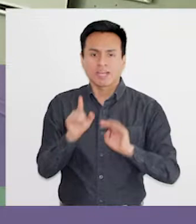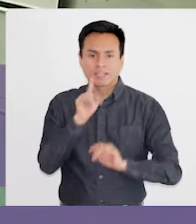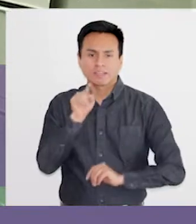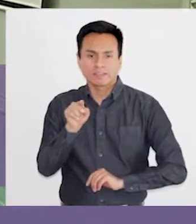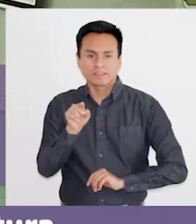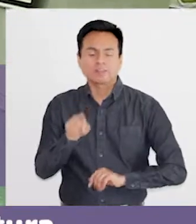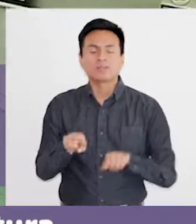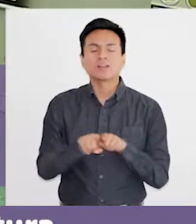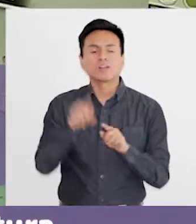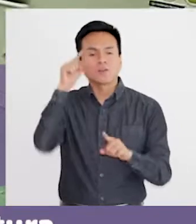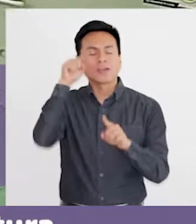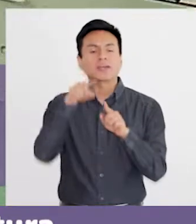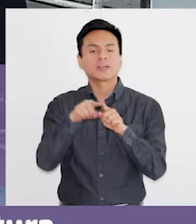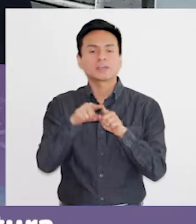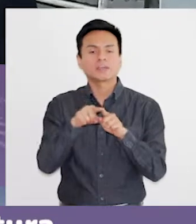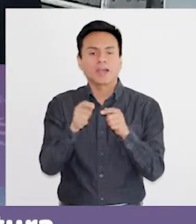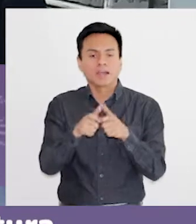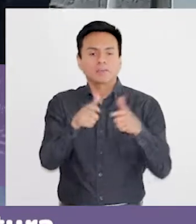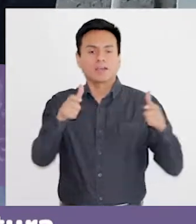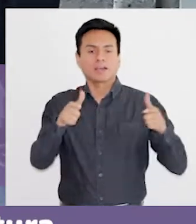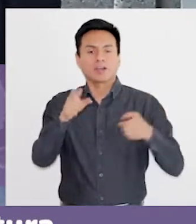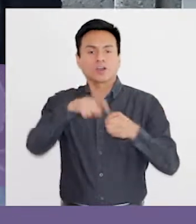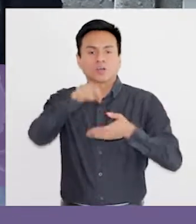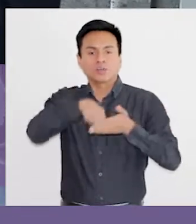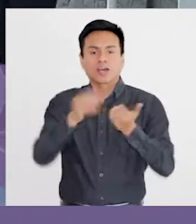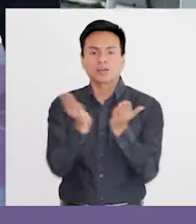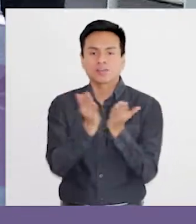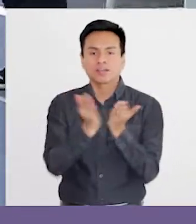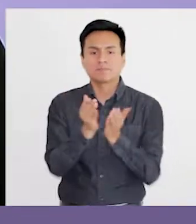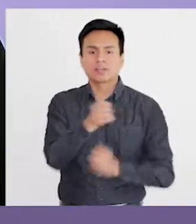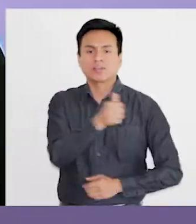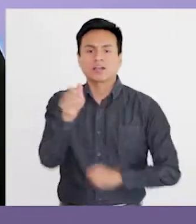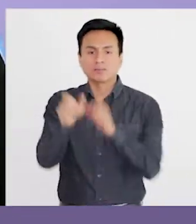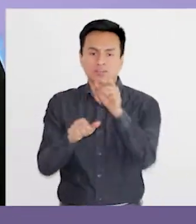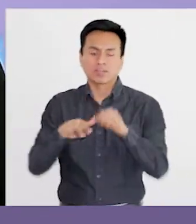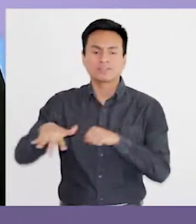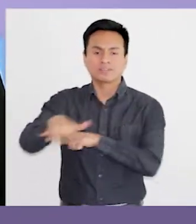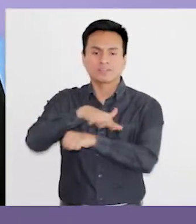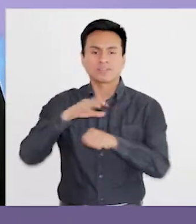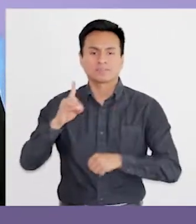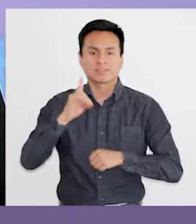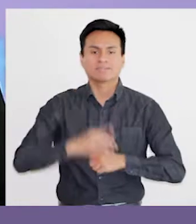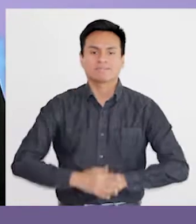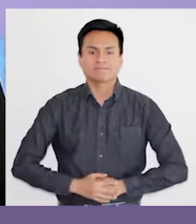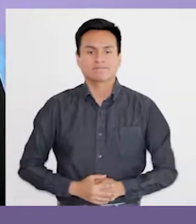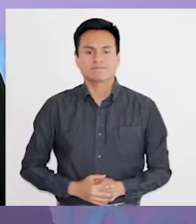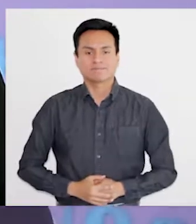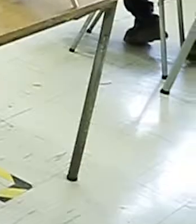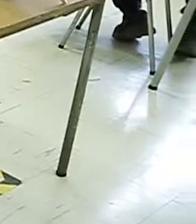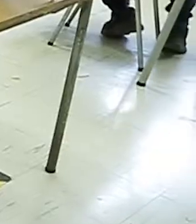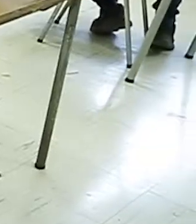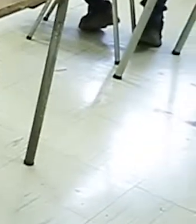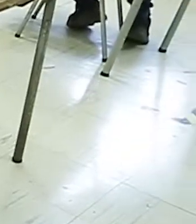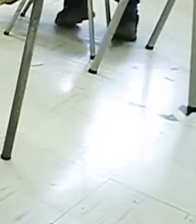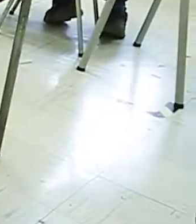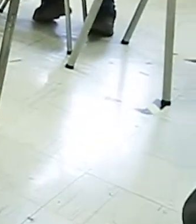educativa especiales y como objeto también de poder ampliar una cobertura educacional para todas las personas en situación de discapacidad.